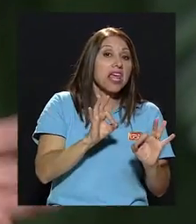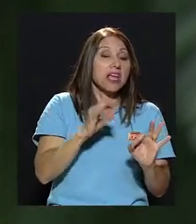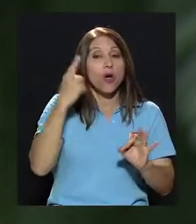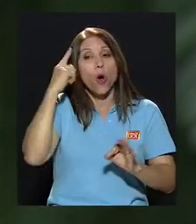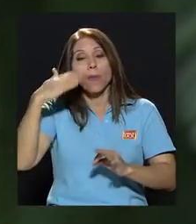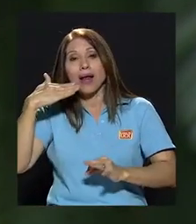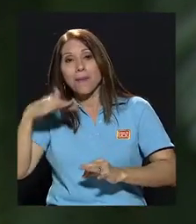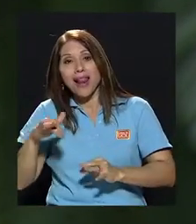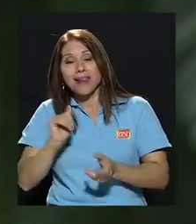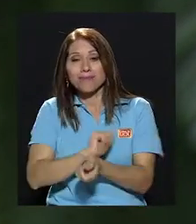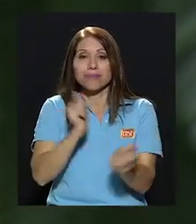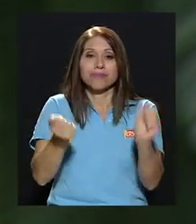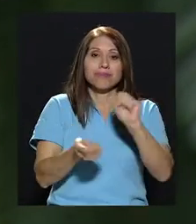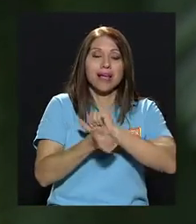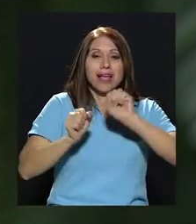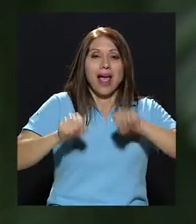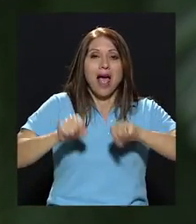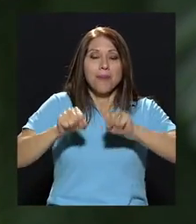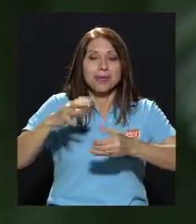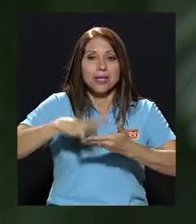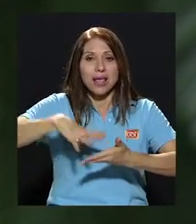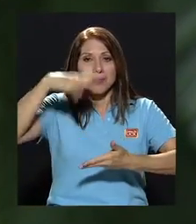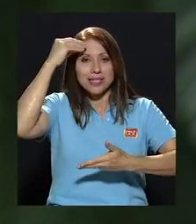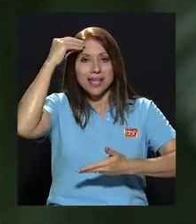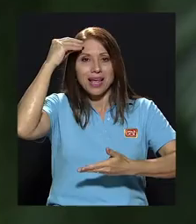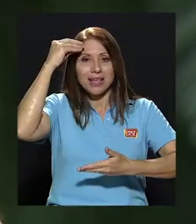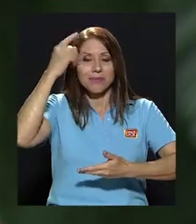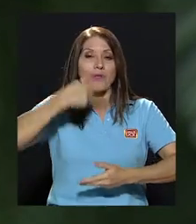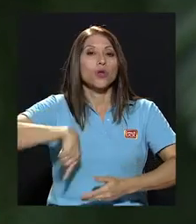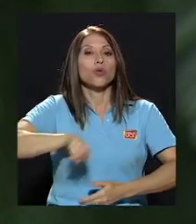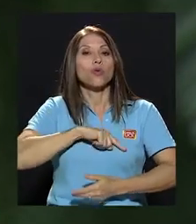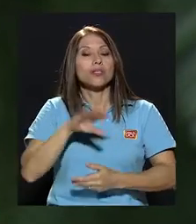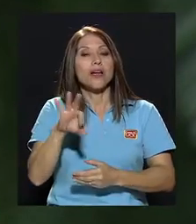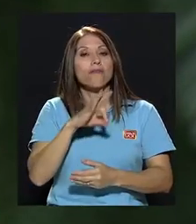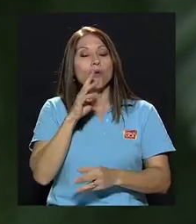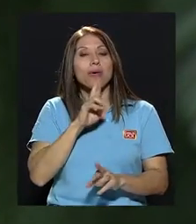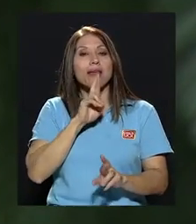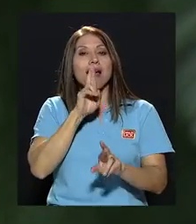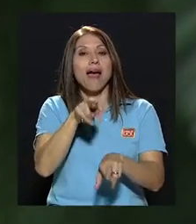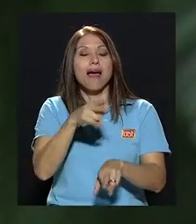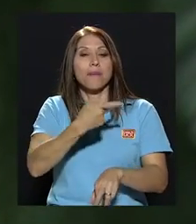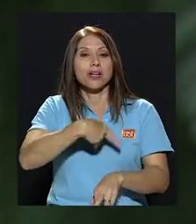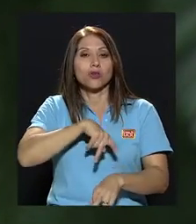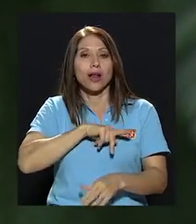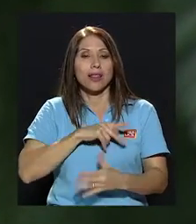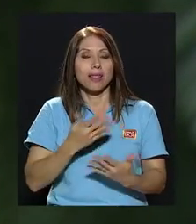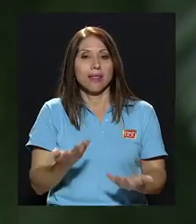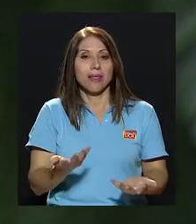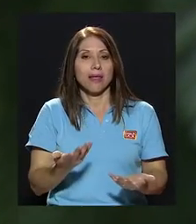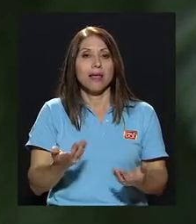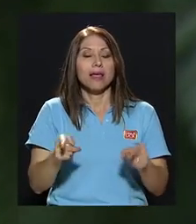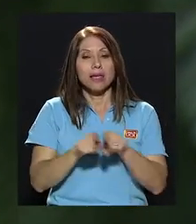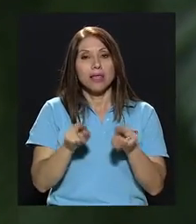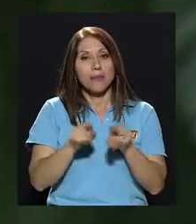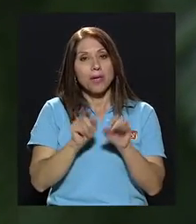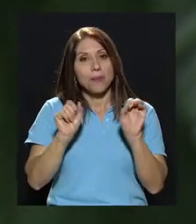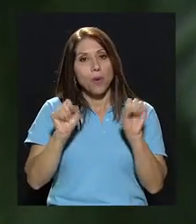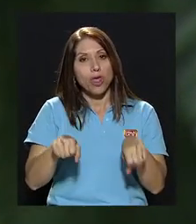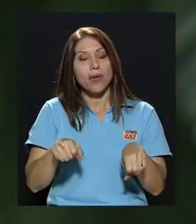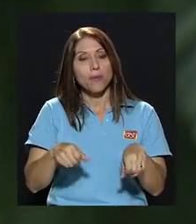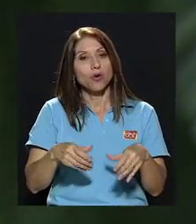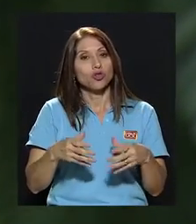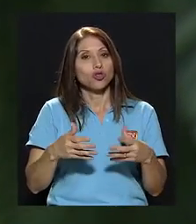mal, nuestra capacidad de aprendizaje, nuestra forma de reaccionar en nuestra personalidad y demás. Y también